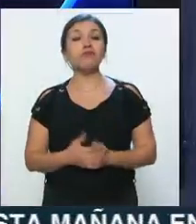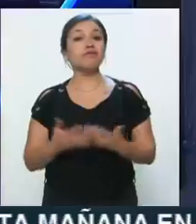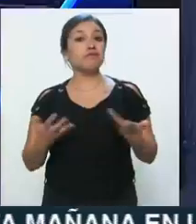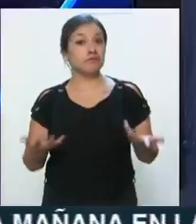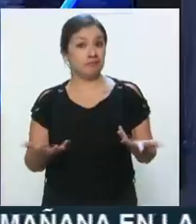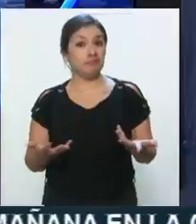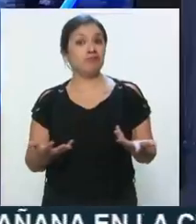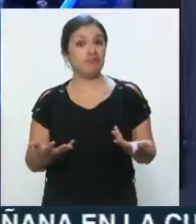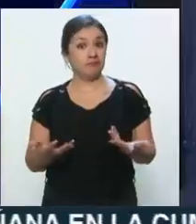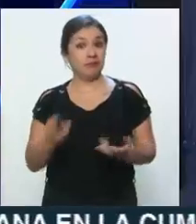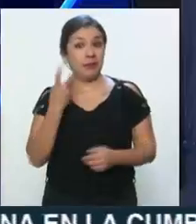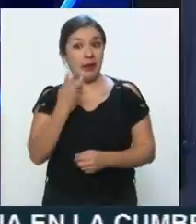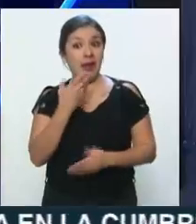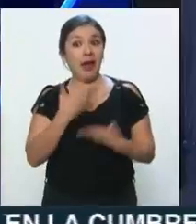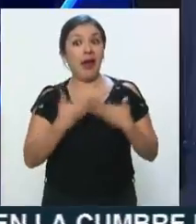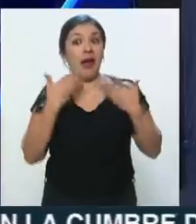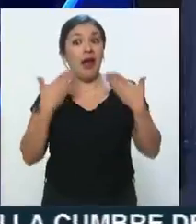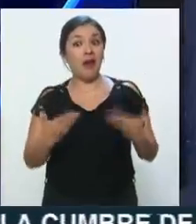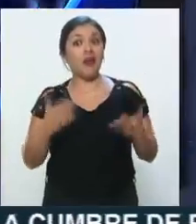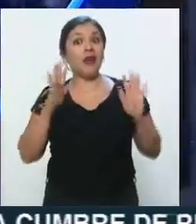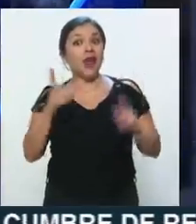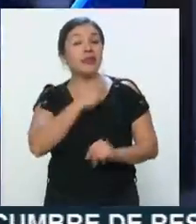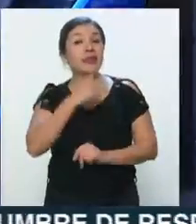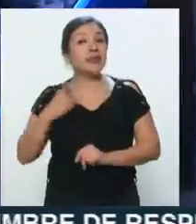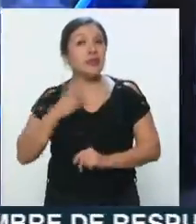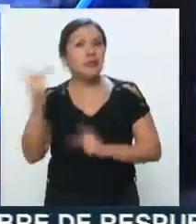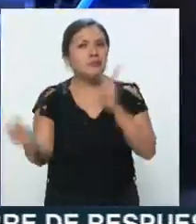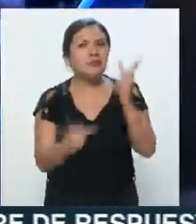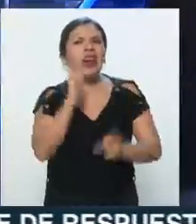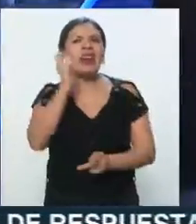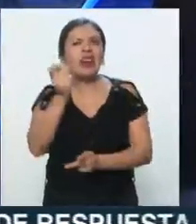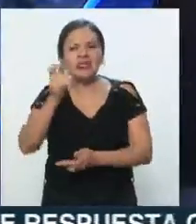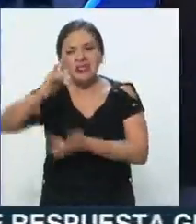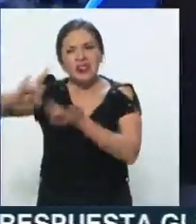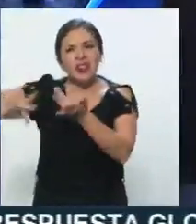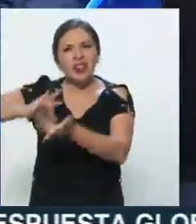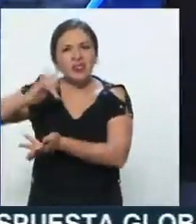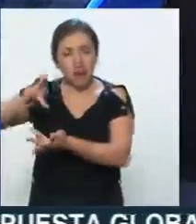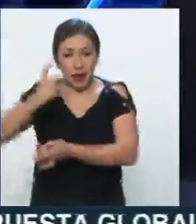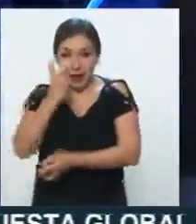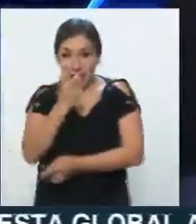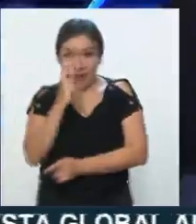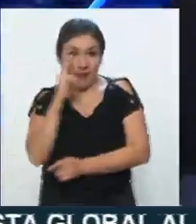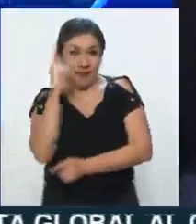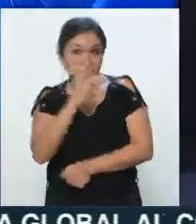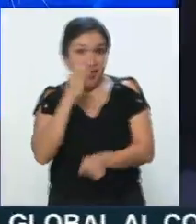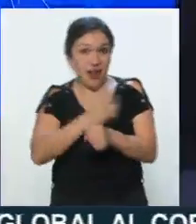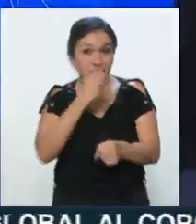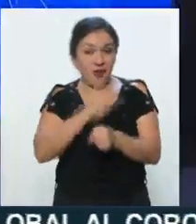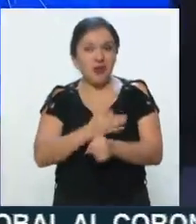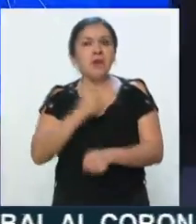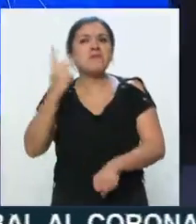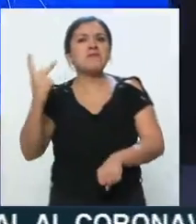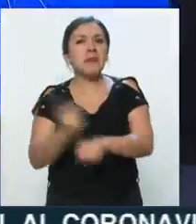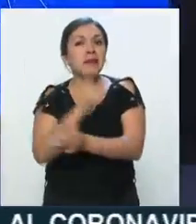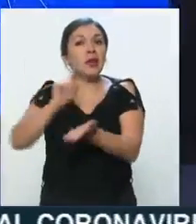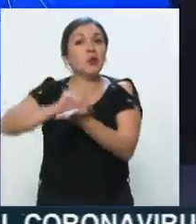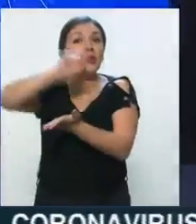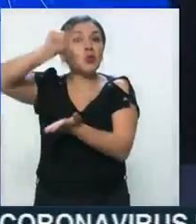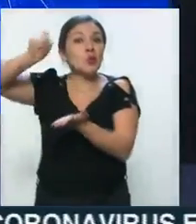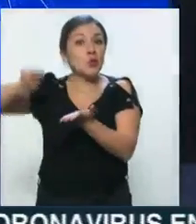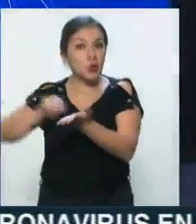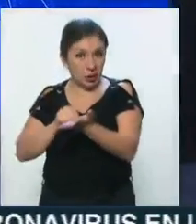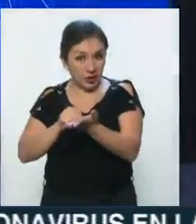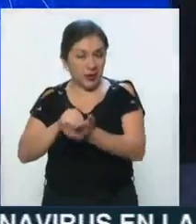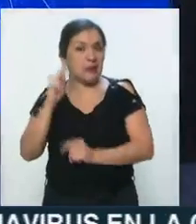Viene cargado el dedo y es momento de averiguar qué pasa en las redes sociales. Estoy surfeando en la red El Pajarillo Azul. Momento